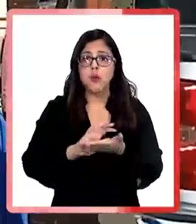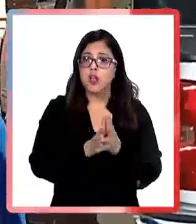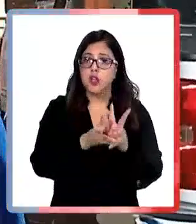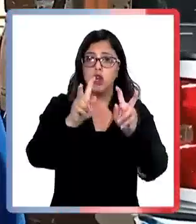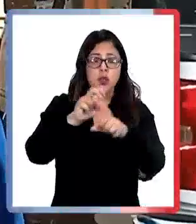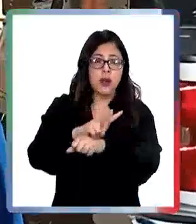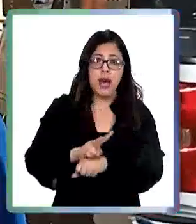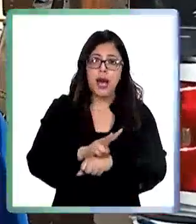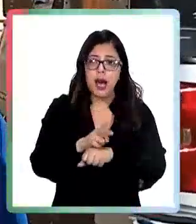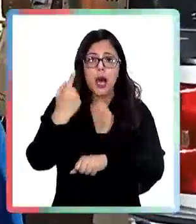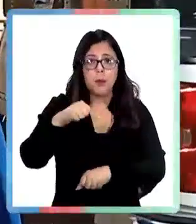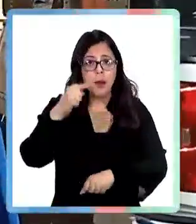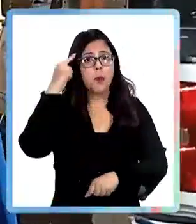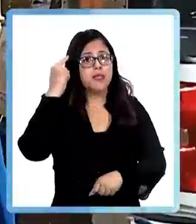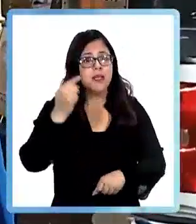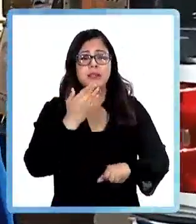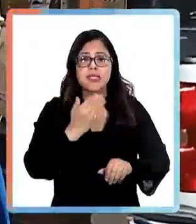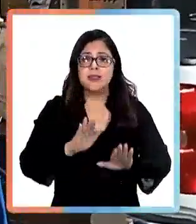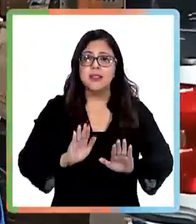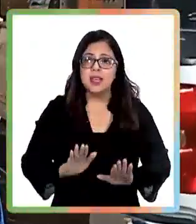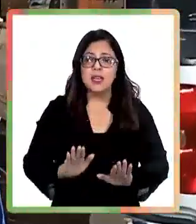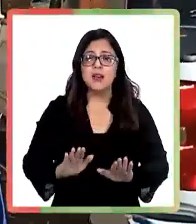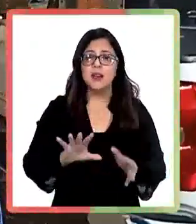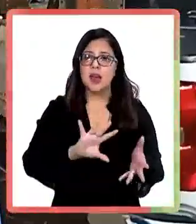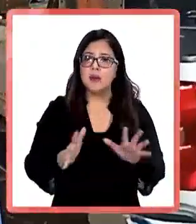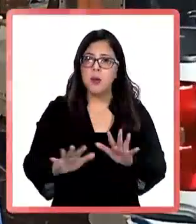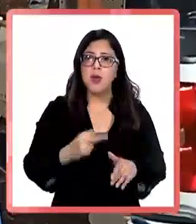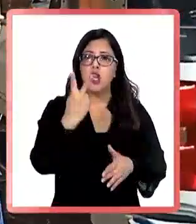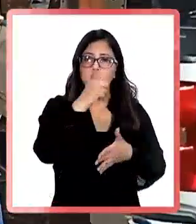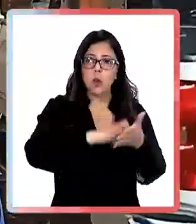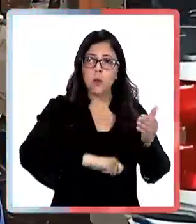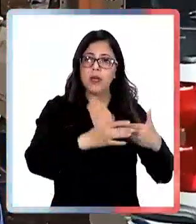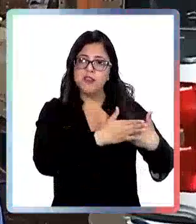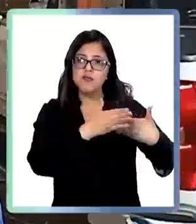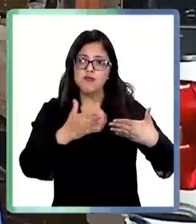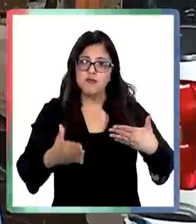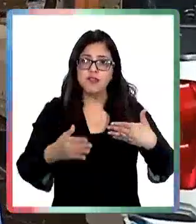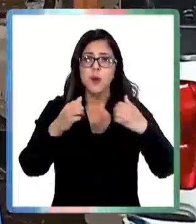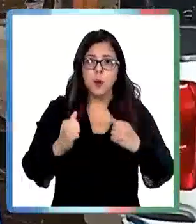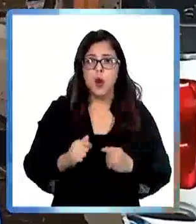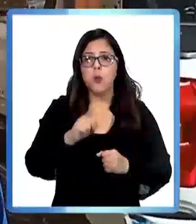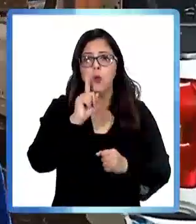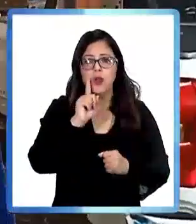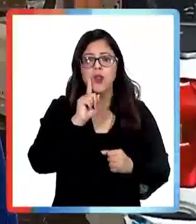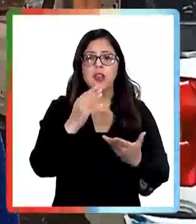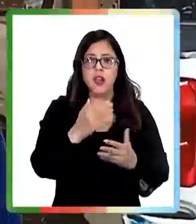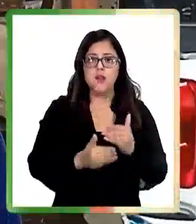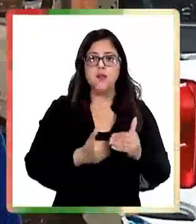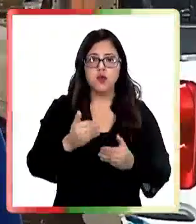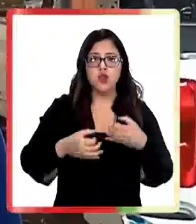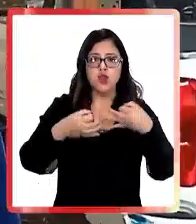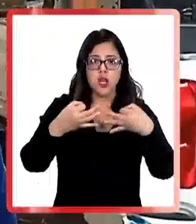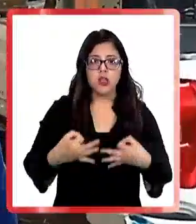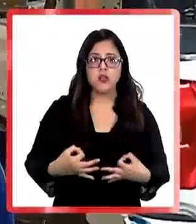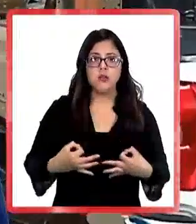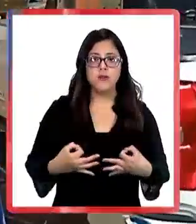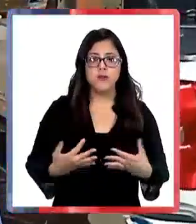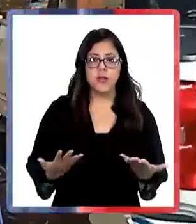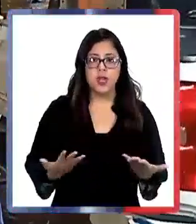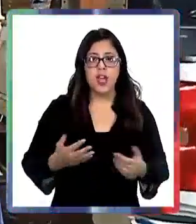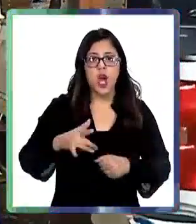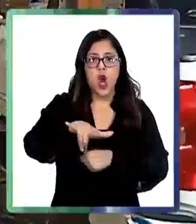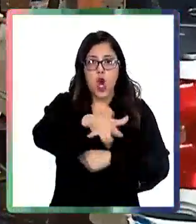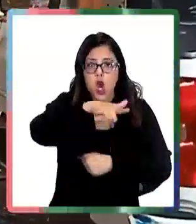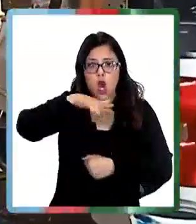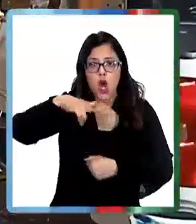administrativa, pero creemos y esperamos que aproximadamente en dos meses más ya pudiésemos tener funcionando precisamente estos